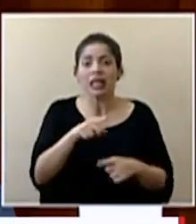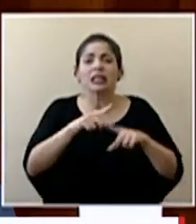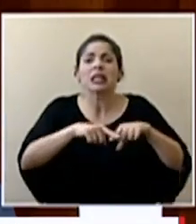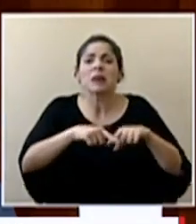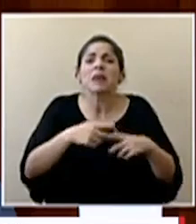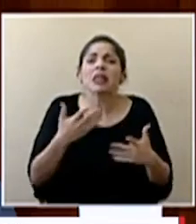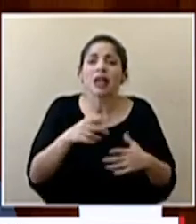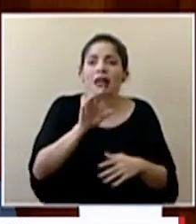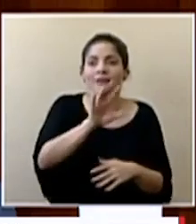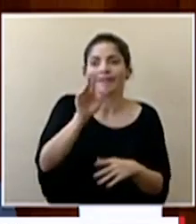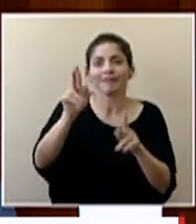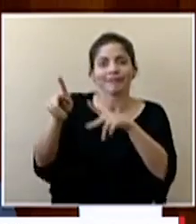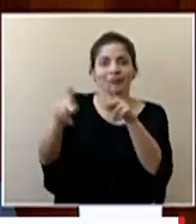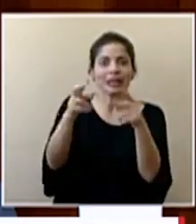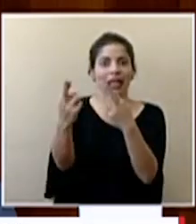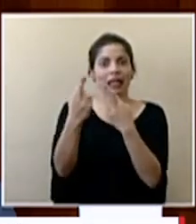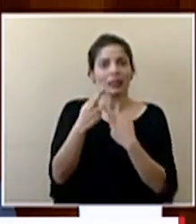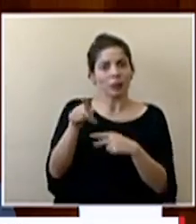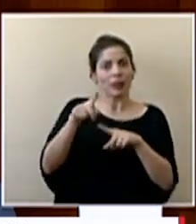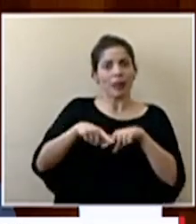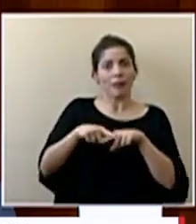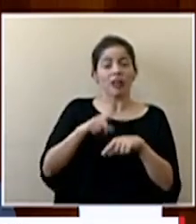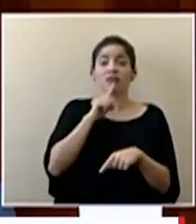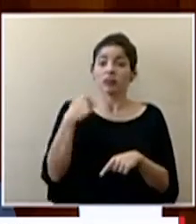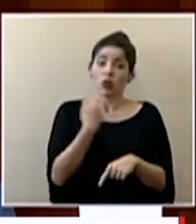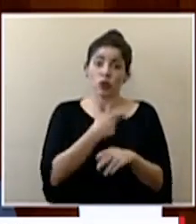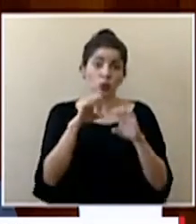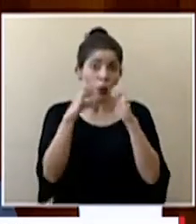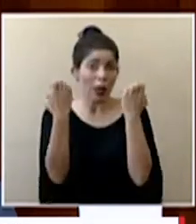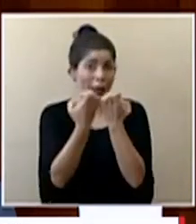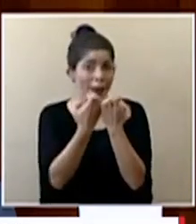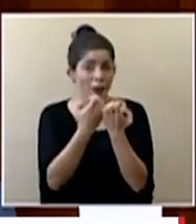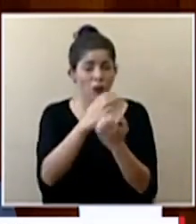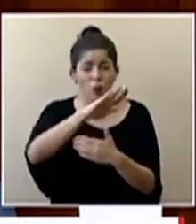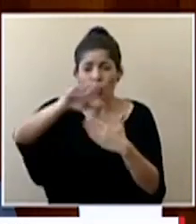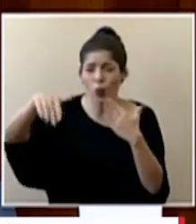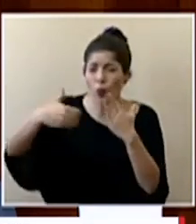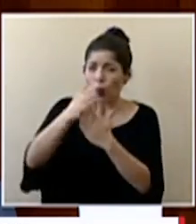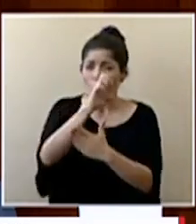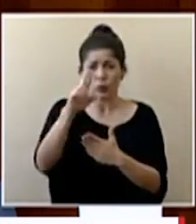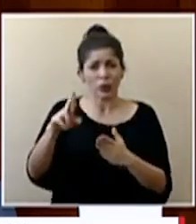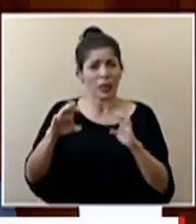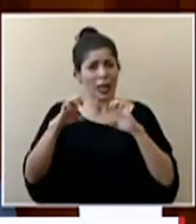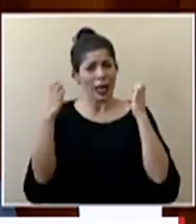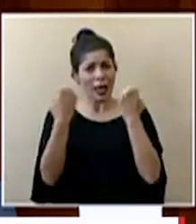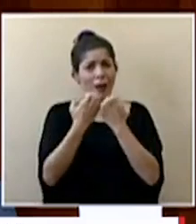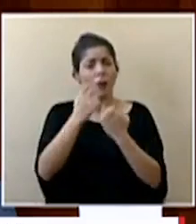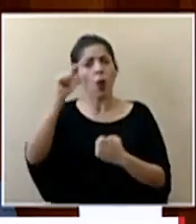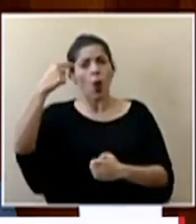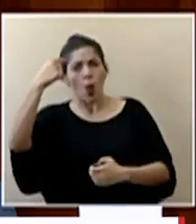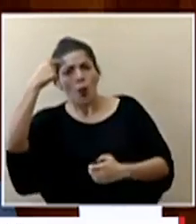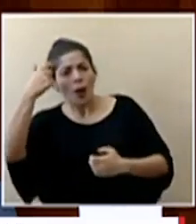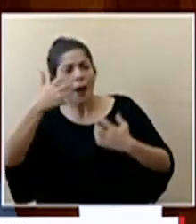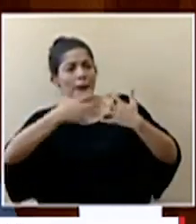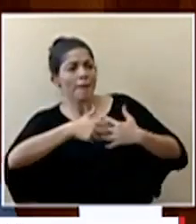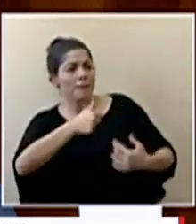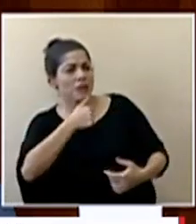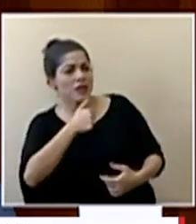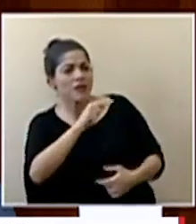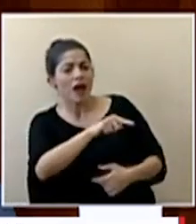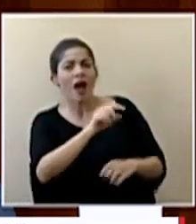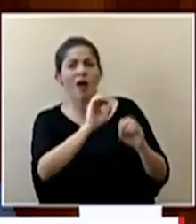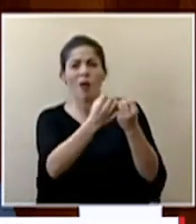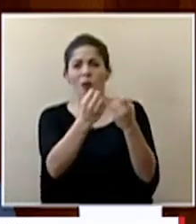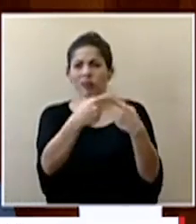mucho de esa respuesta que tengamos insisto somos un equipo en este momento todo Costa Rica gobierno empresa privada los diferentes